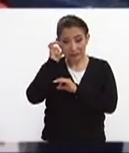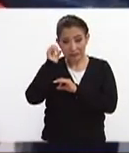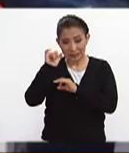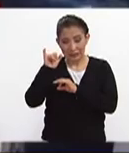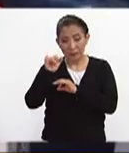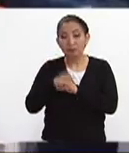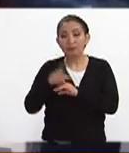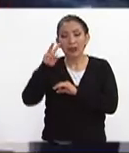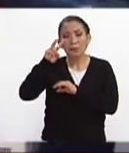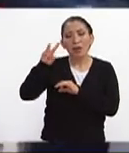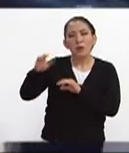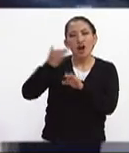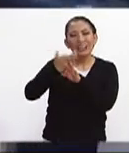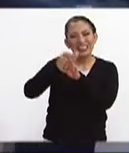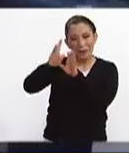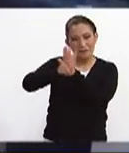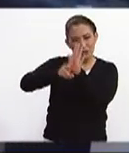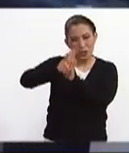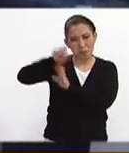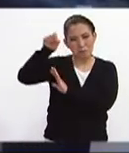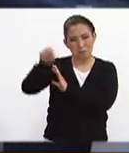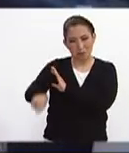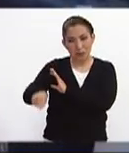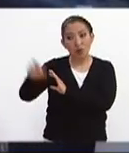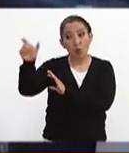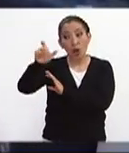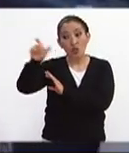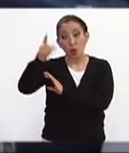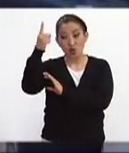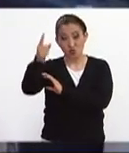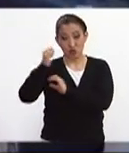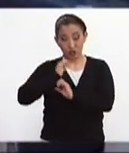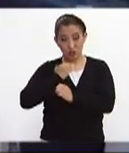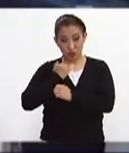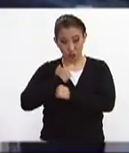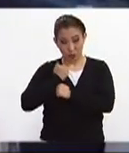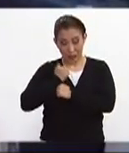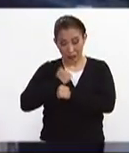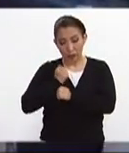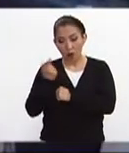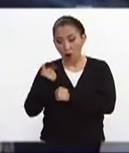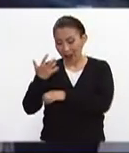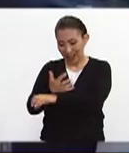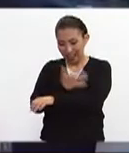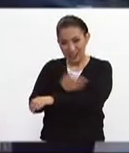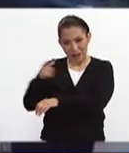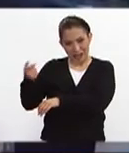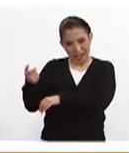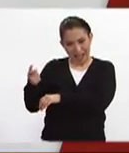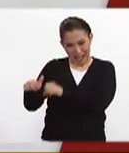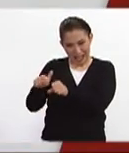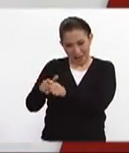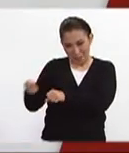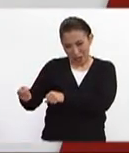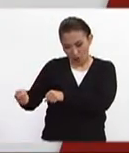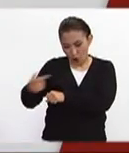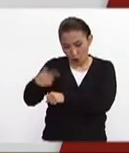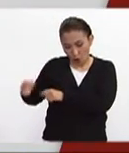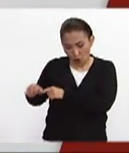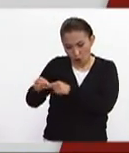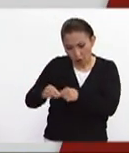bueno veíamos ahí en el video precisamente cuando uno de los elementos del ejército acompañado por un can comienza